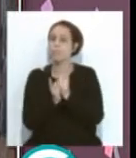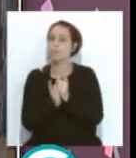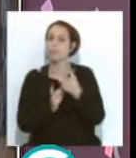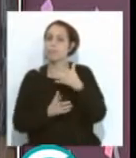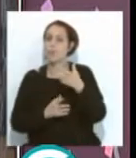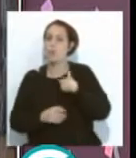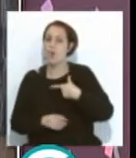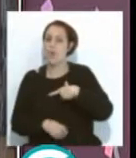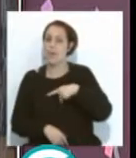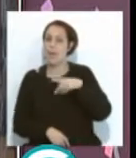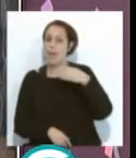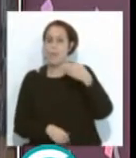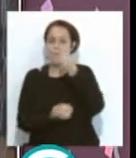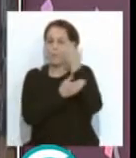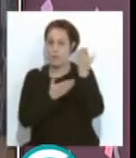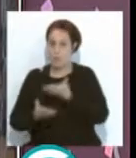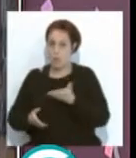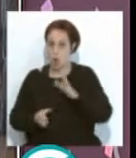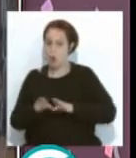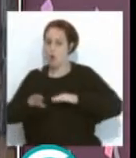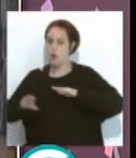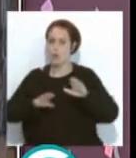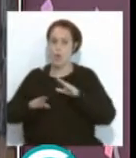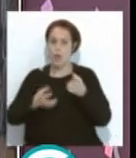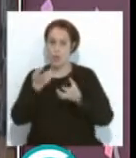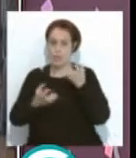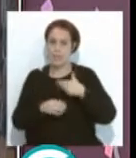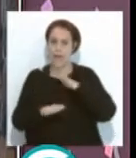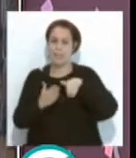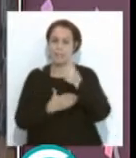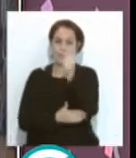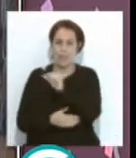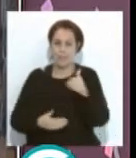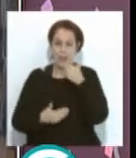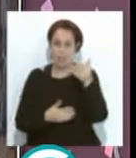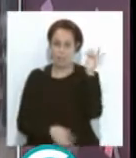Precioso de los Robots de Cocina. Con eso nos despedimos hasta la semana que viene. Gracias por estar ahí.